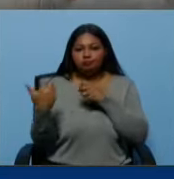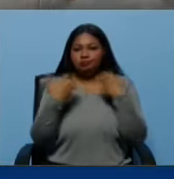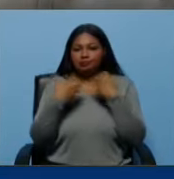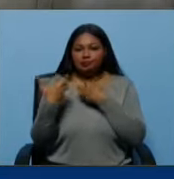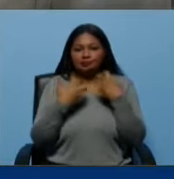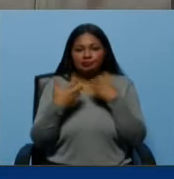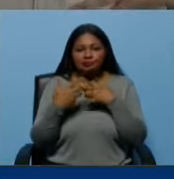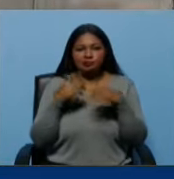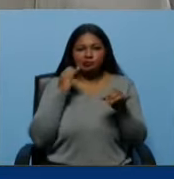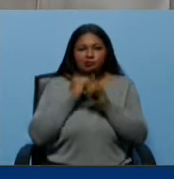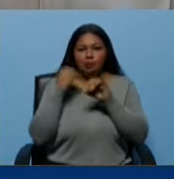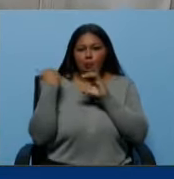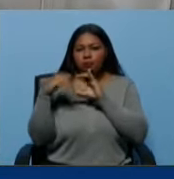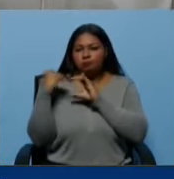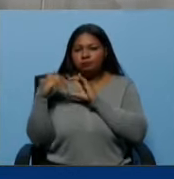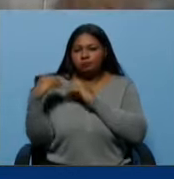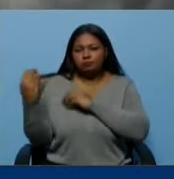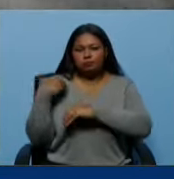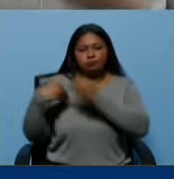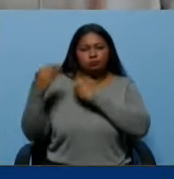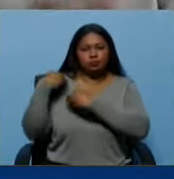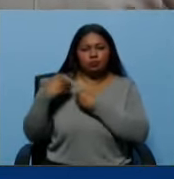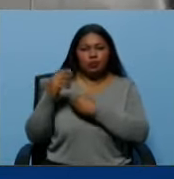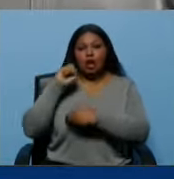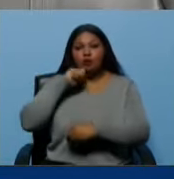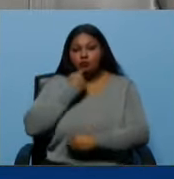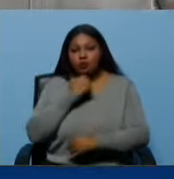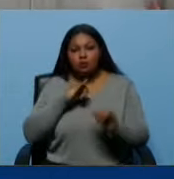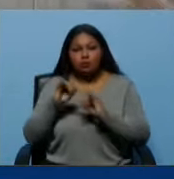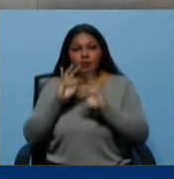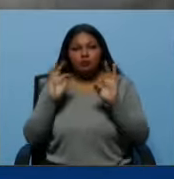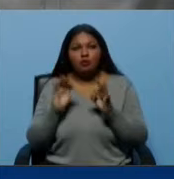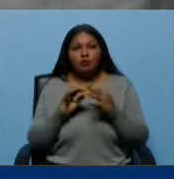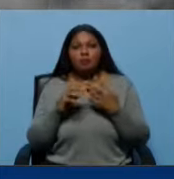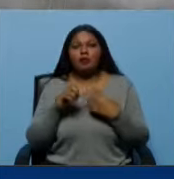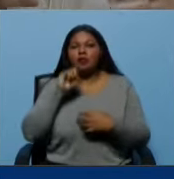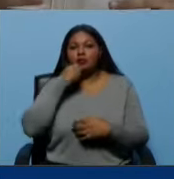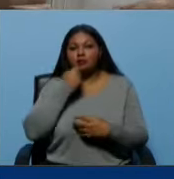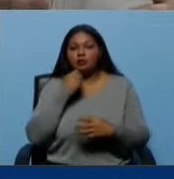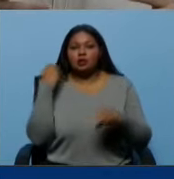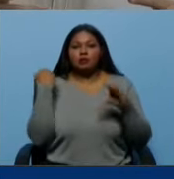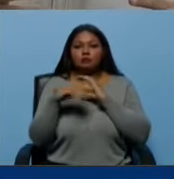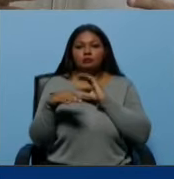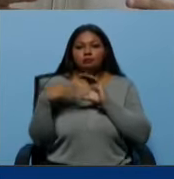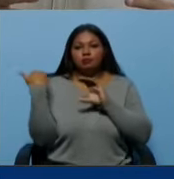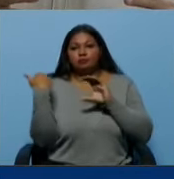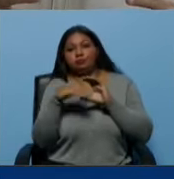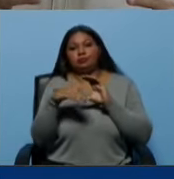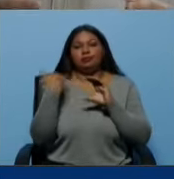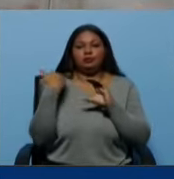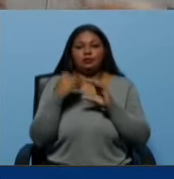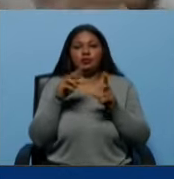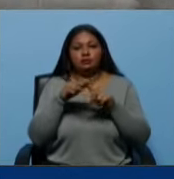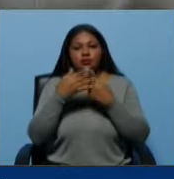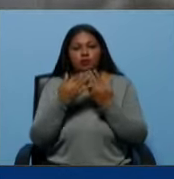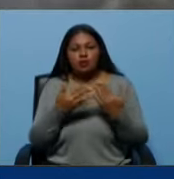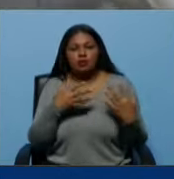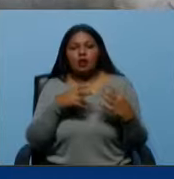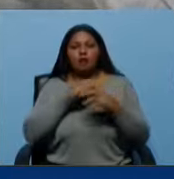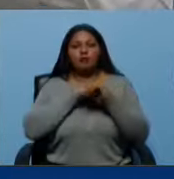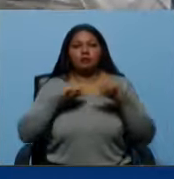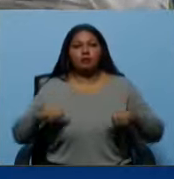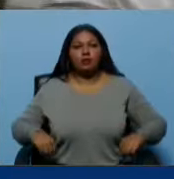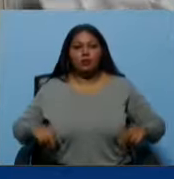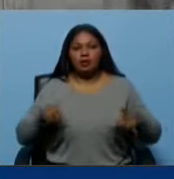despiadamente a Rusia y lo mismo hace Rusia porque es una guerra. Que tienen unidades de ciberguerra en las Fuerzas Armadas de la